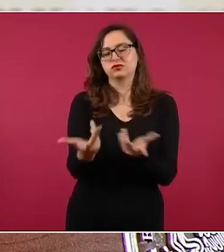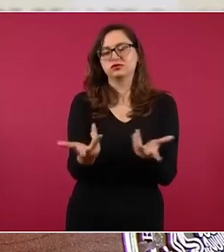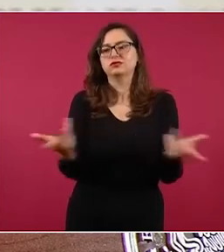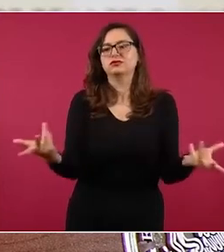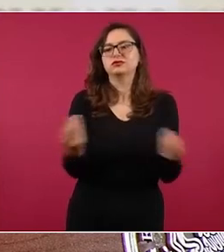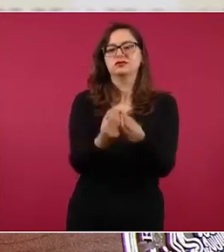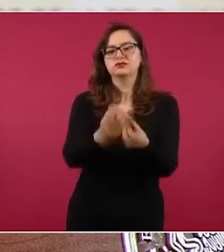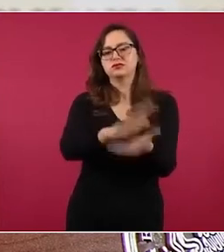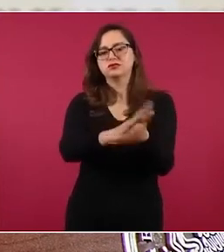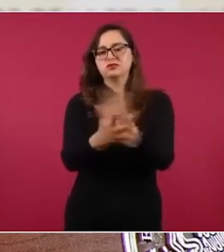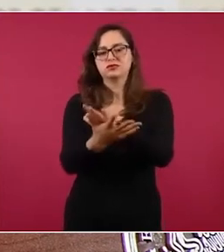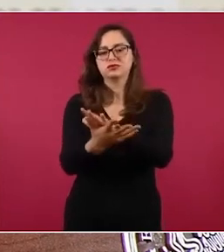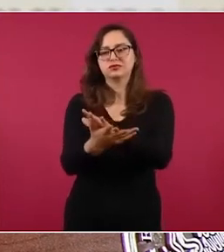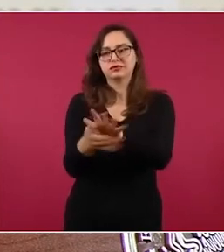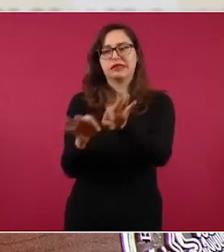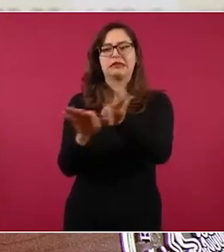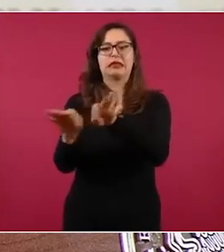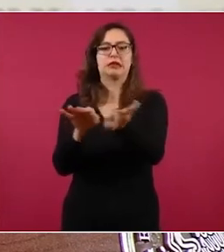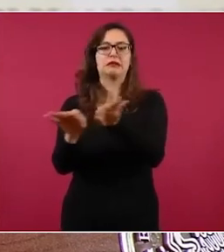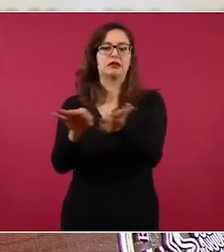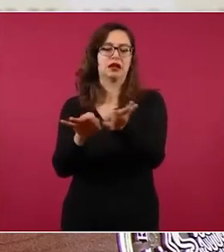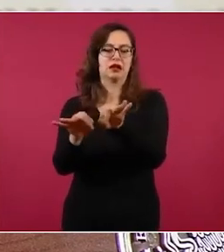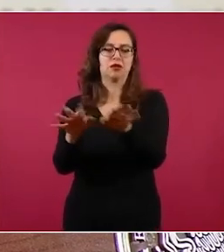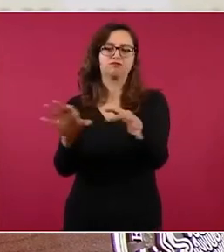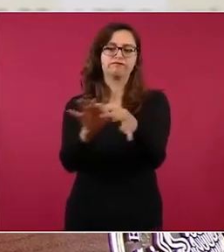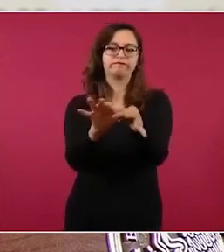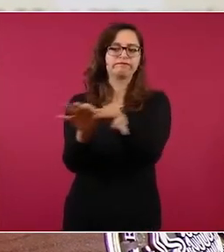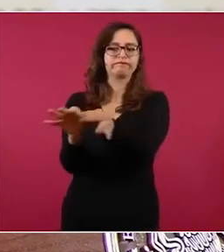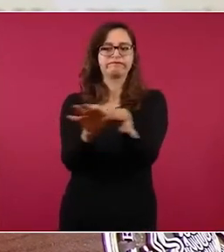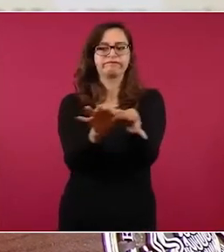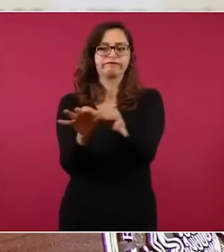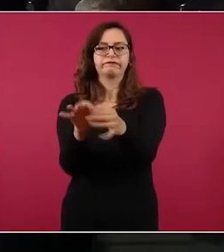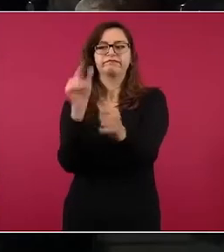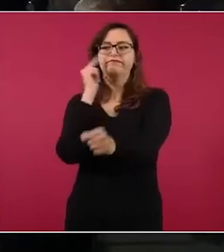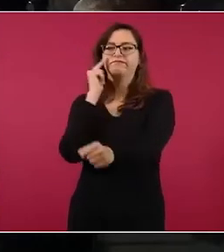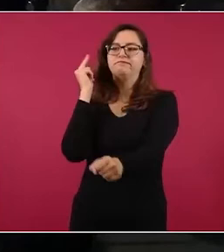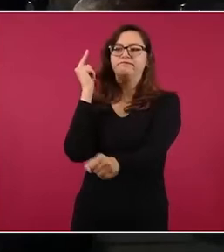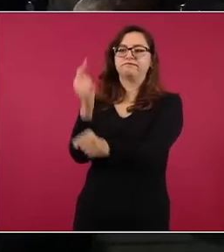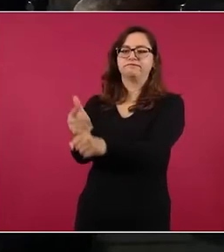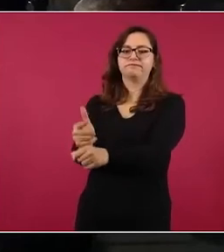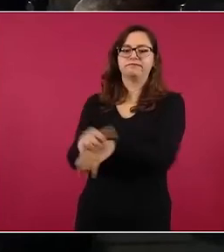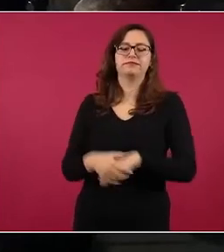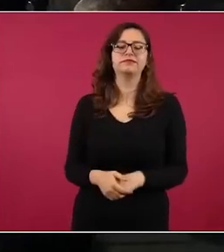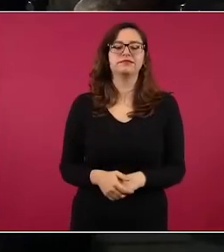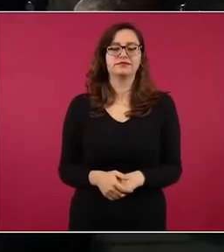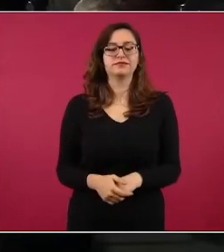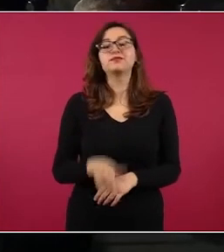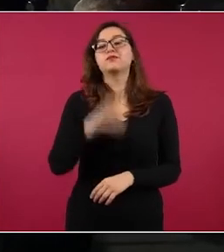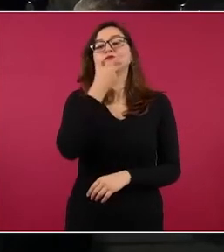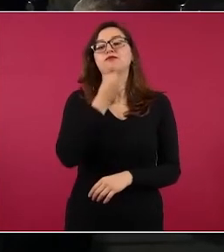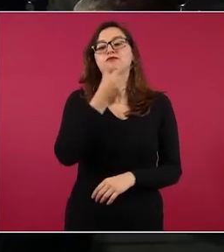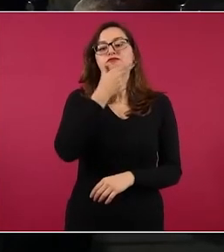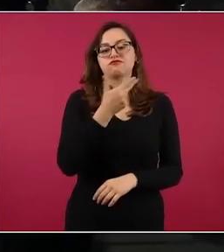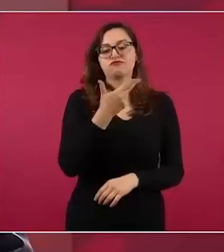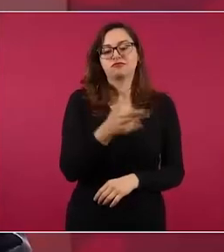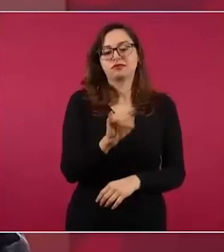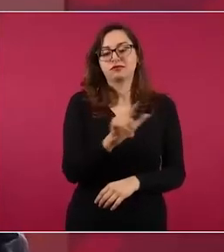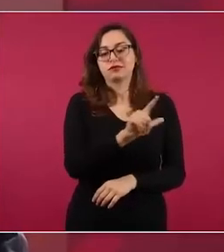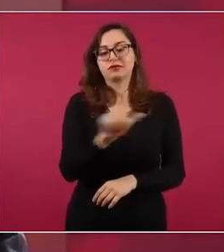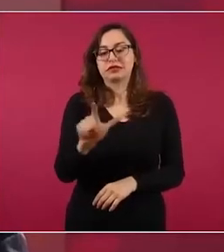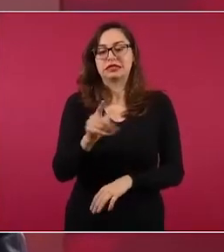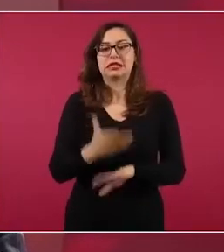que había trabajado con él. Bueno, Gil había estado de subsecretario de Hacienda de Salinas.